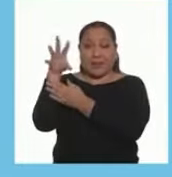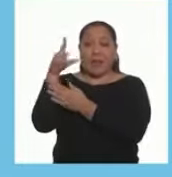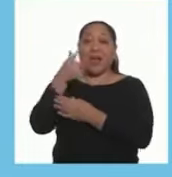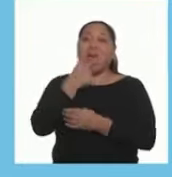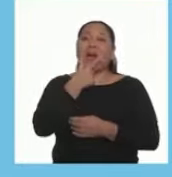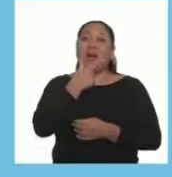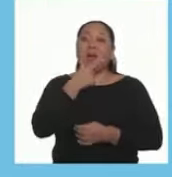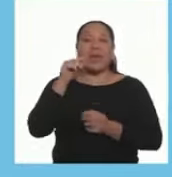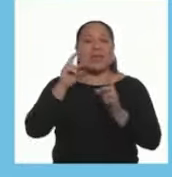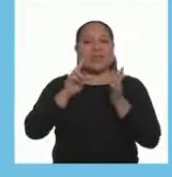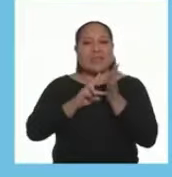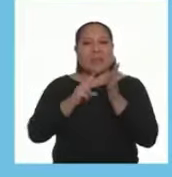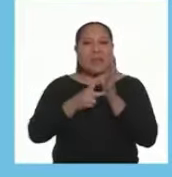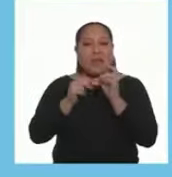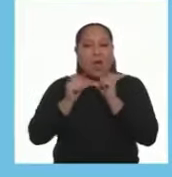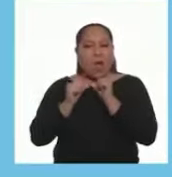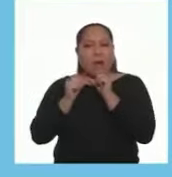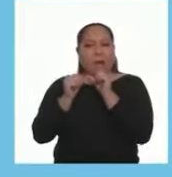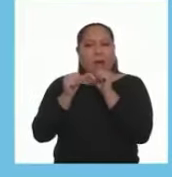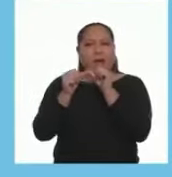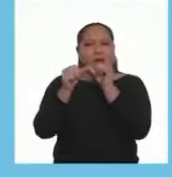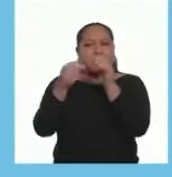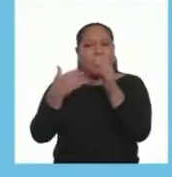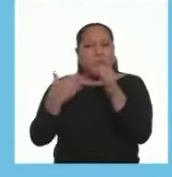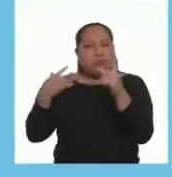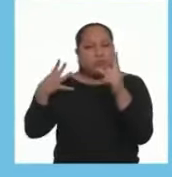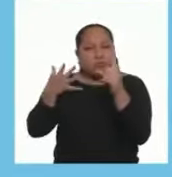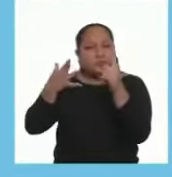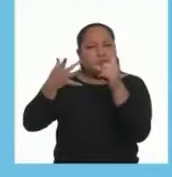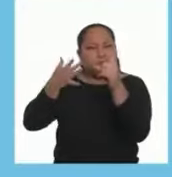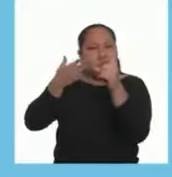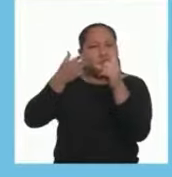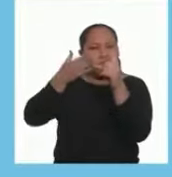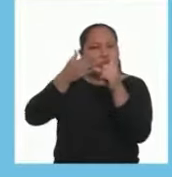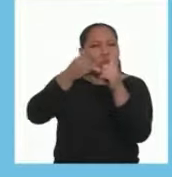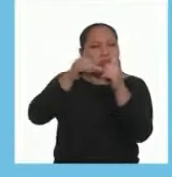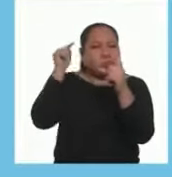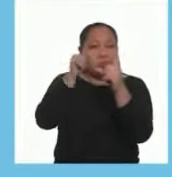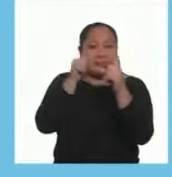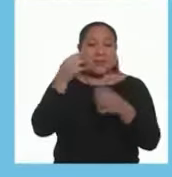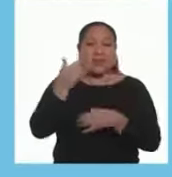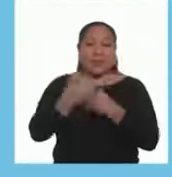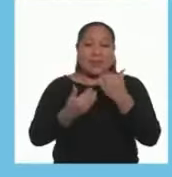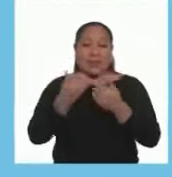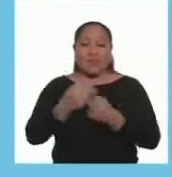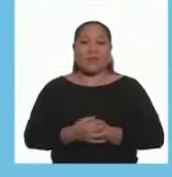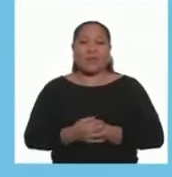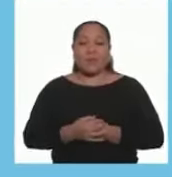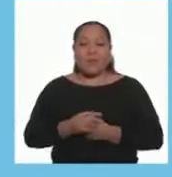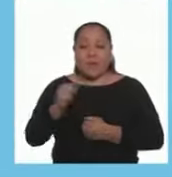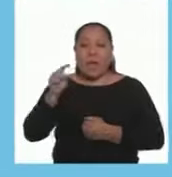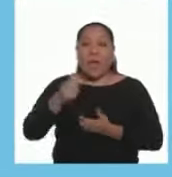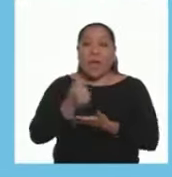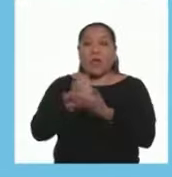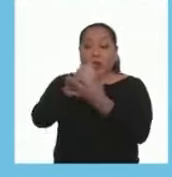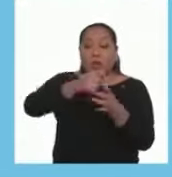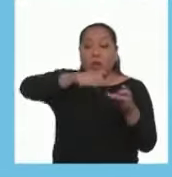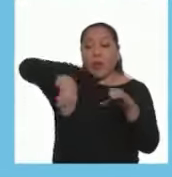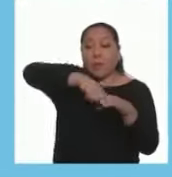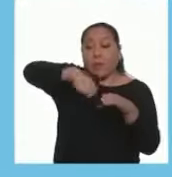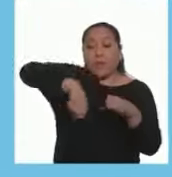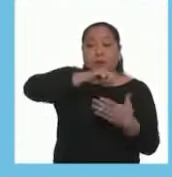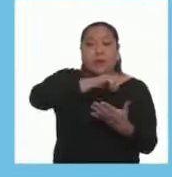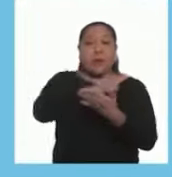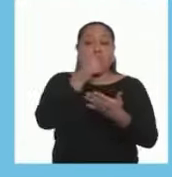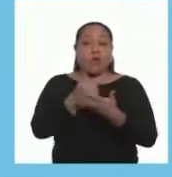semáforo En ámbar Significa Que están Avanzando En el logro De los aprendizajes De la actividad Si logró